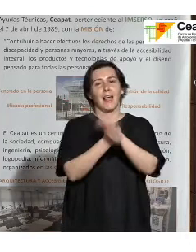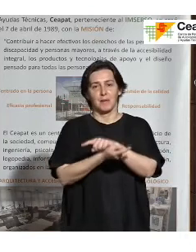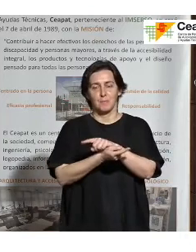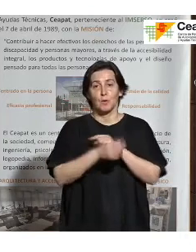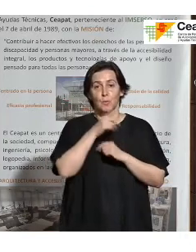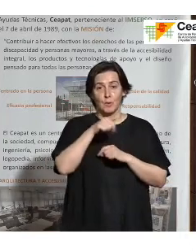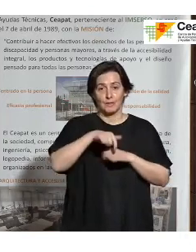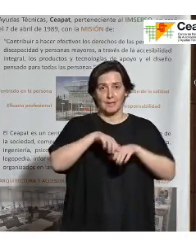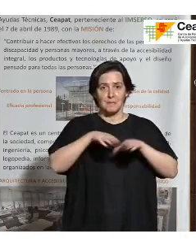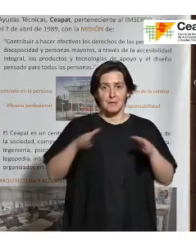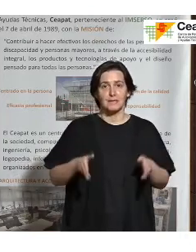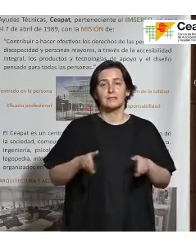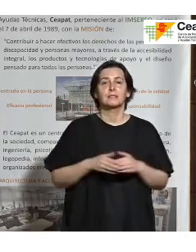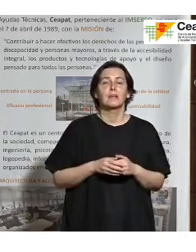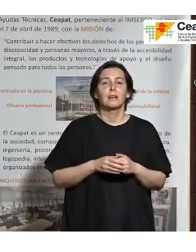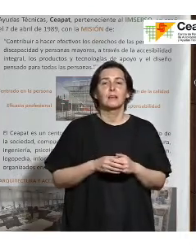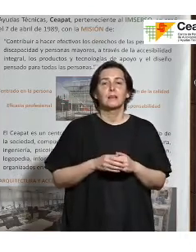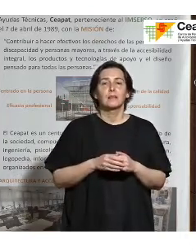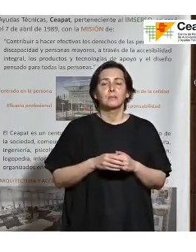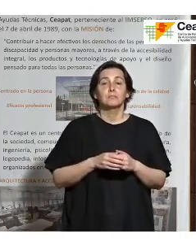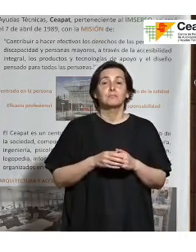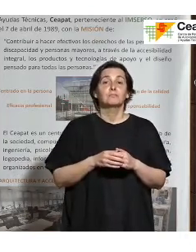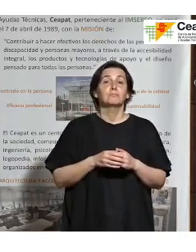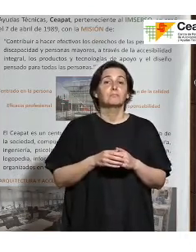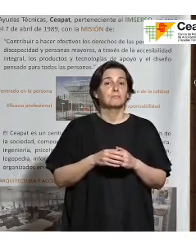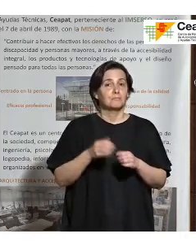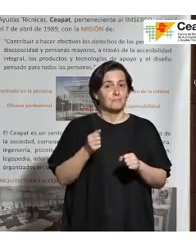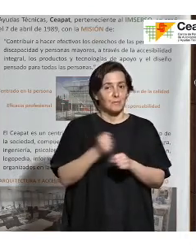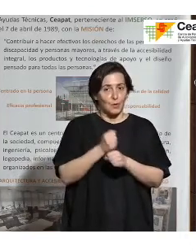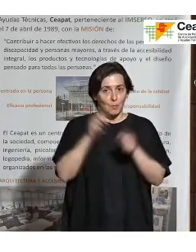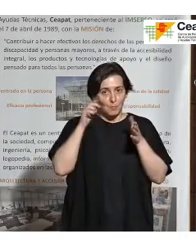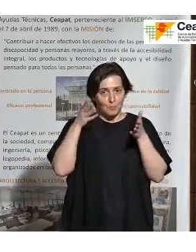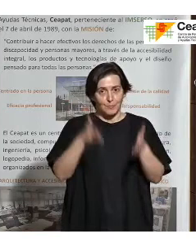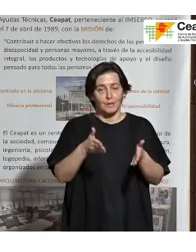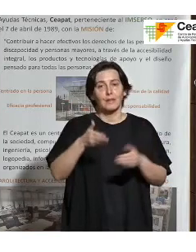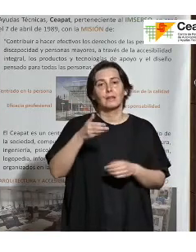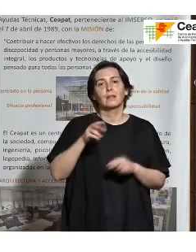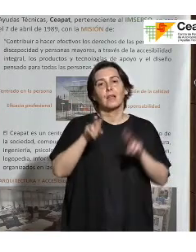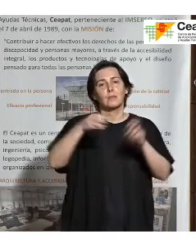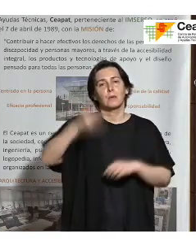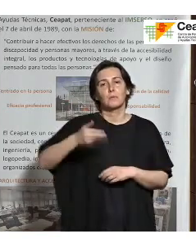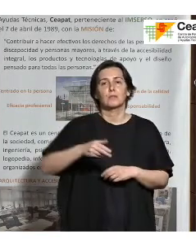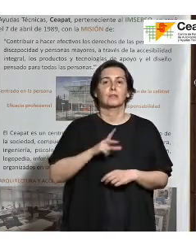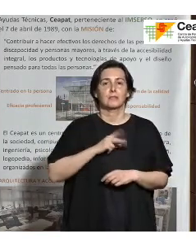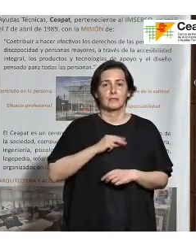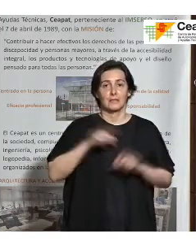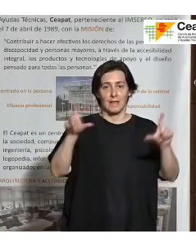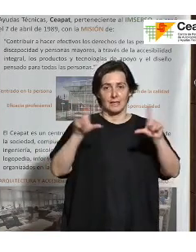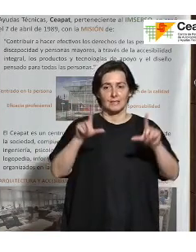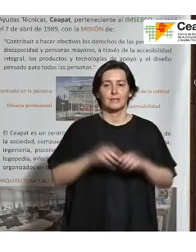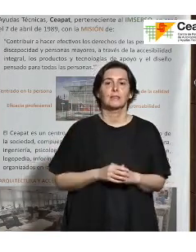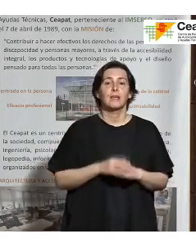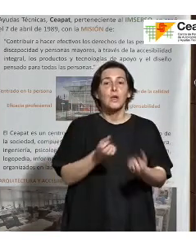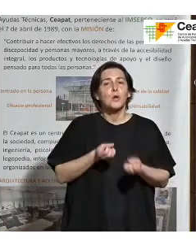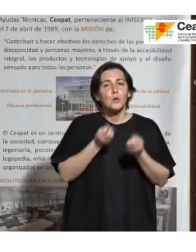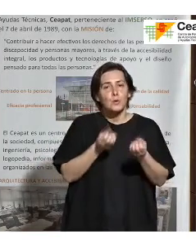esta mesa vamos a abordar un tema muy importante, como es la teleasistencia, y vamos a contar